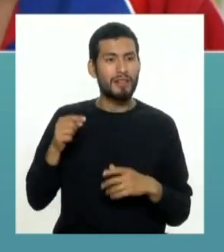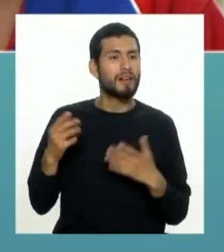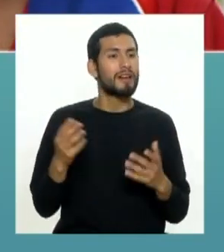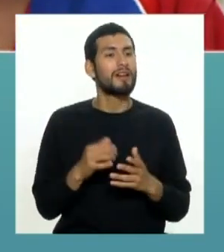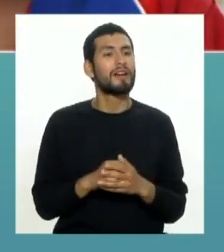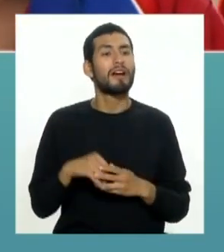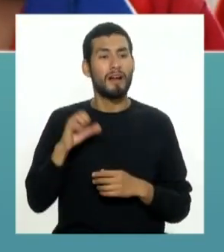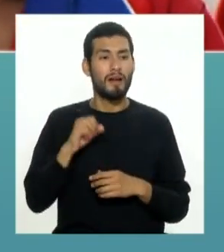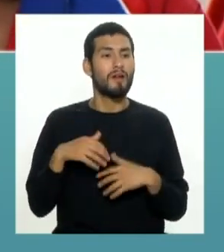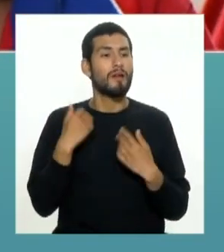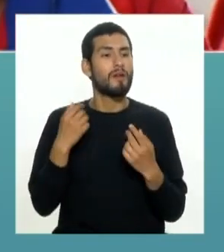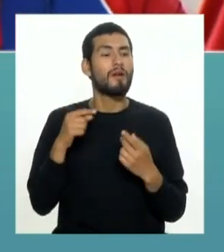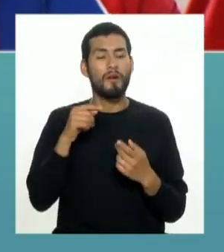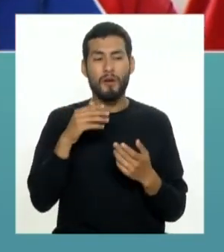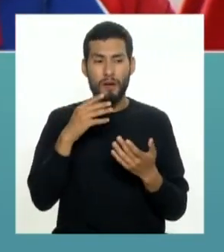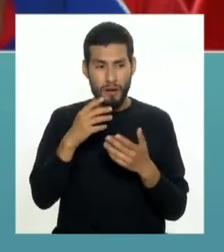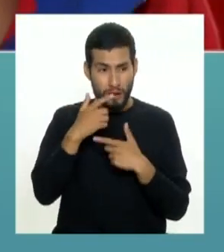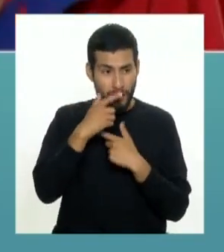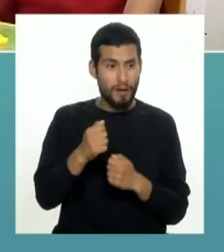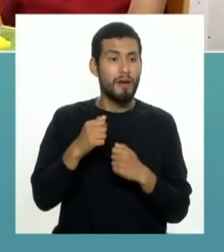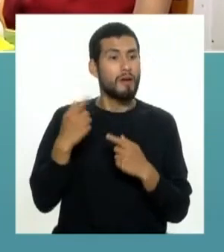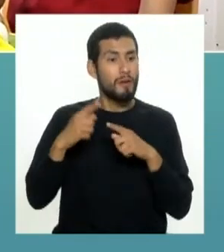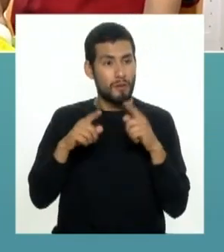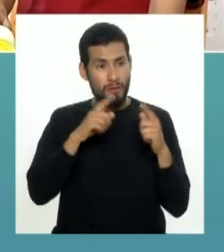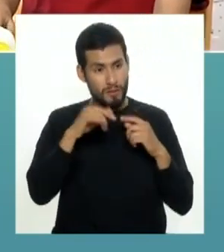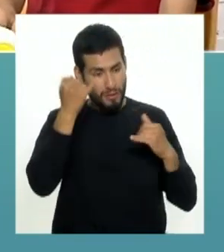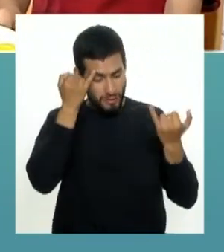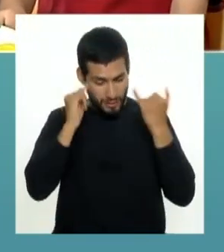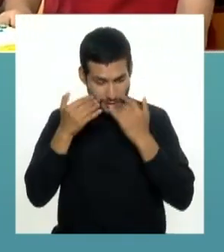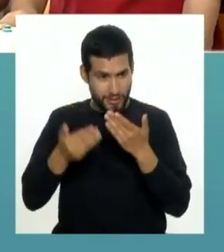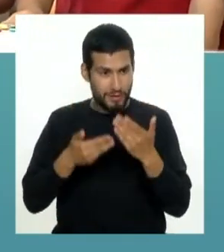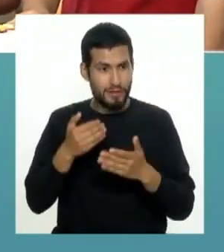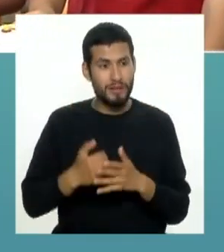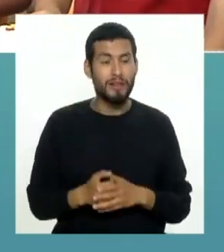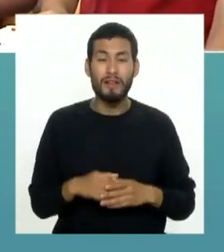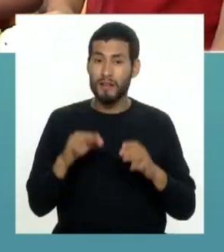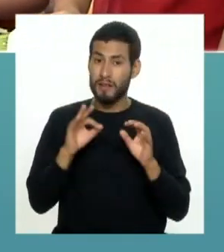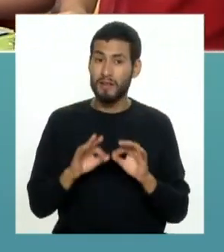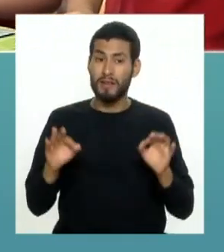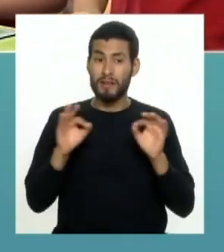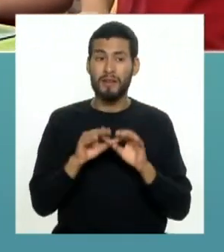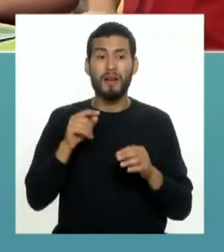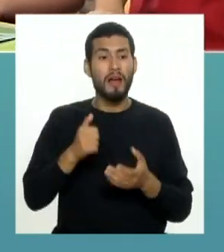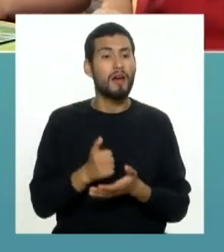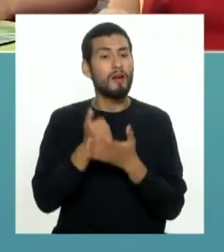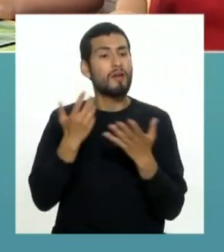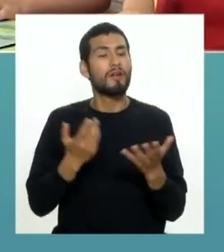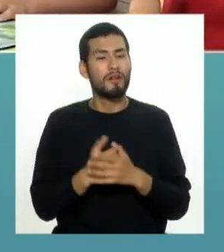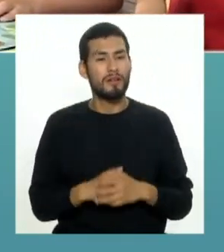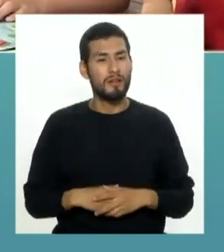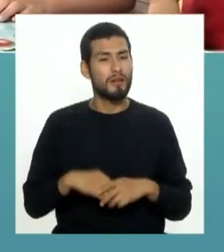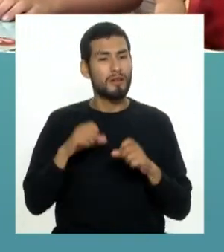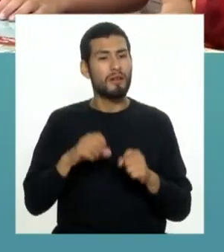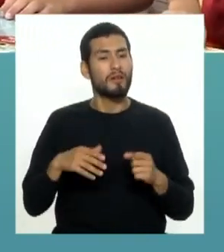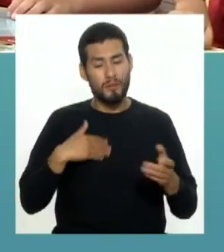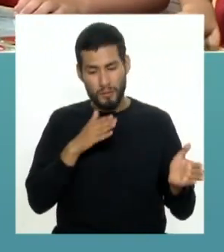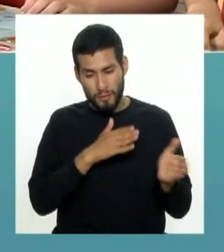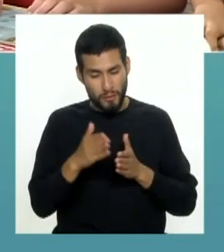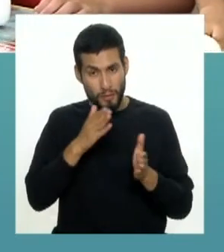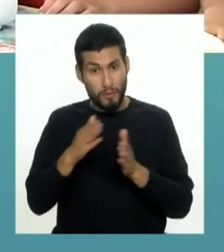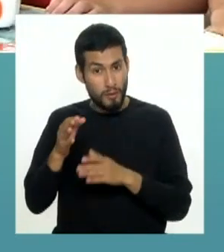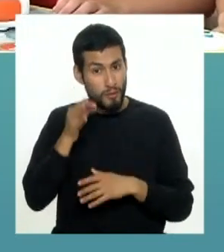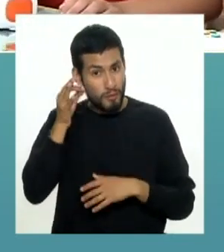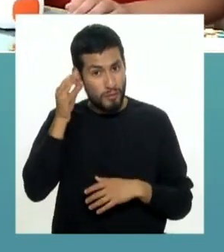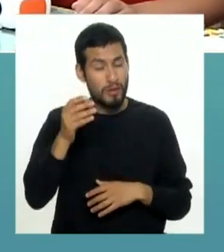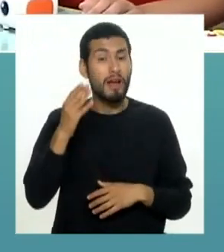manera también basándose en una interesante lluvia de ideas. Y algo muy importante, los ayuda a prepararse para el futuro.